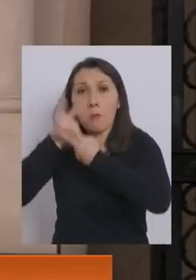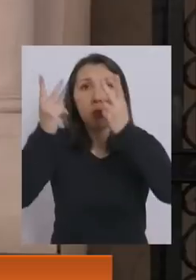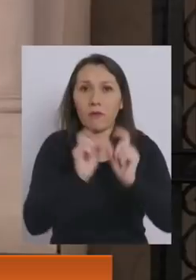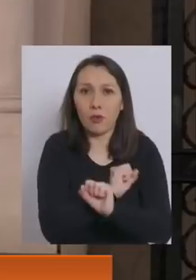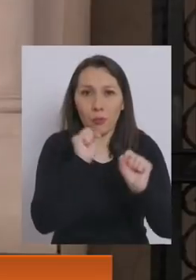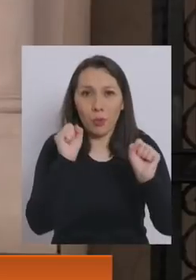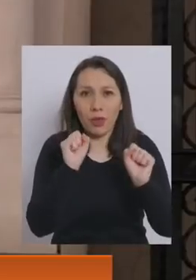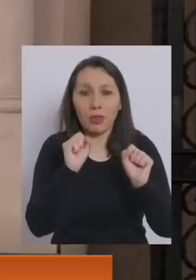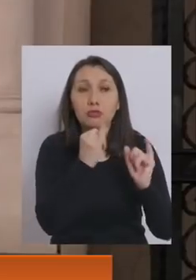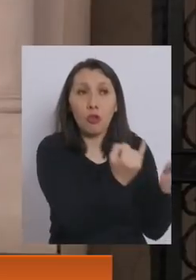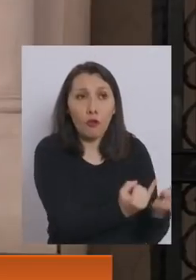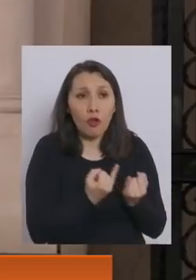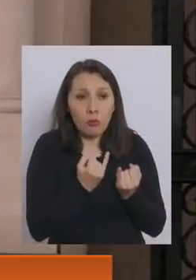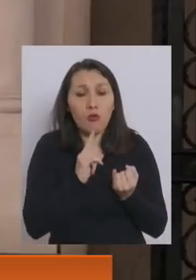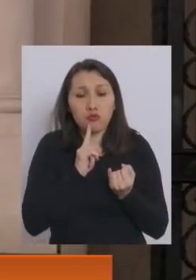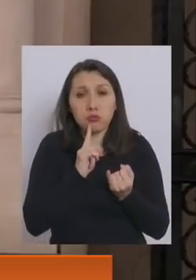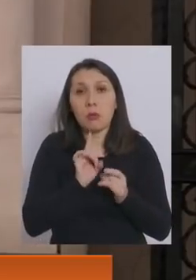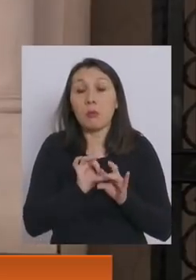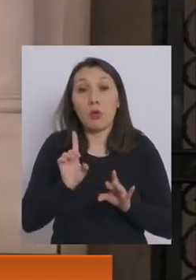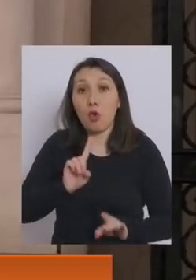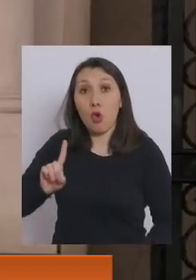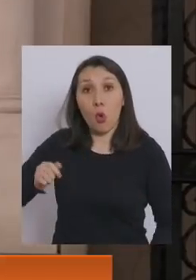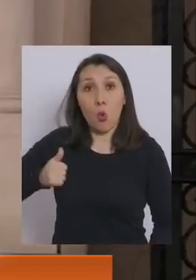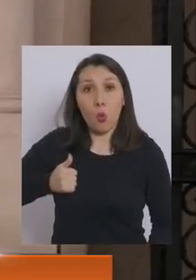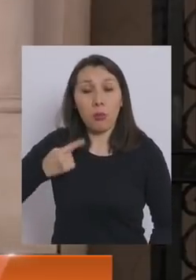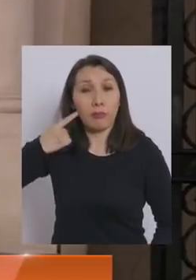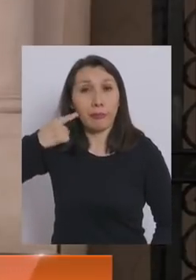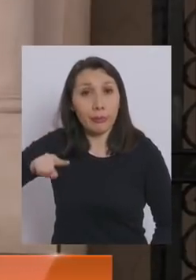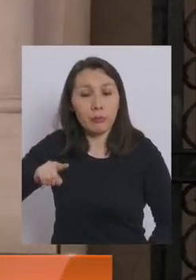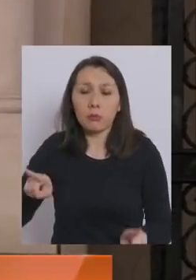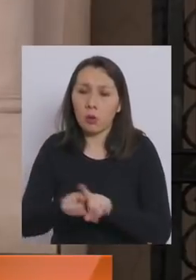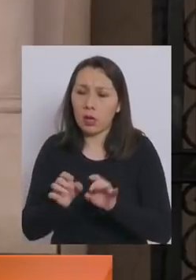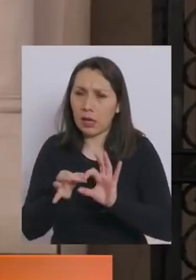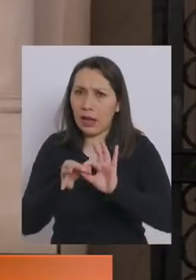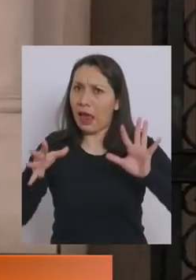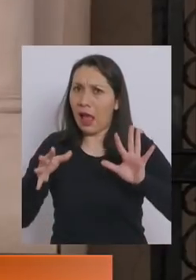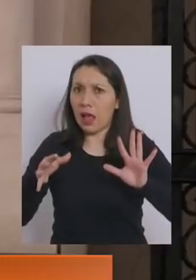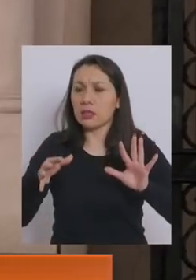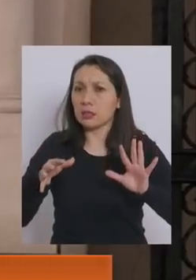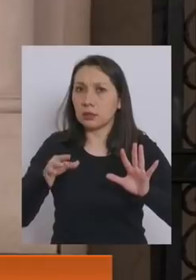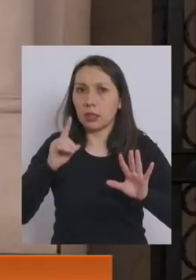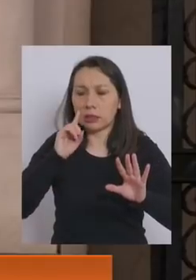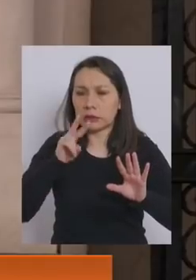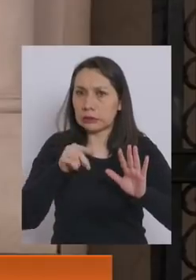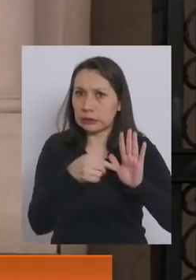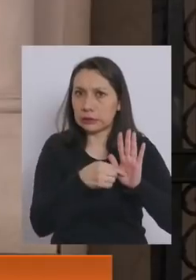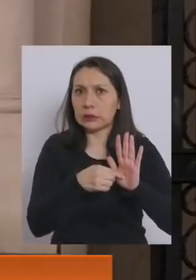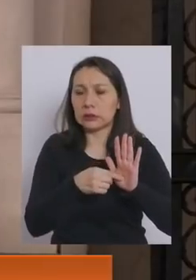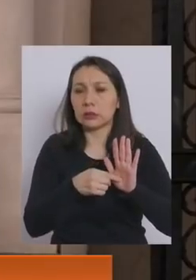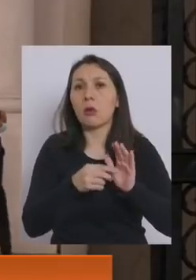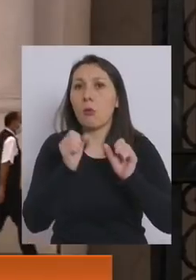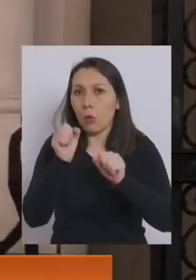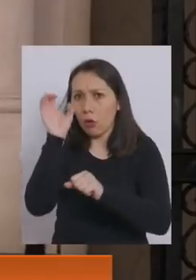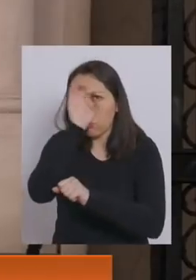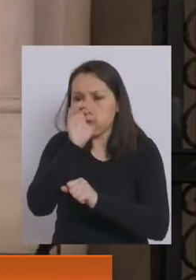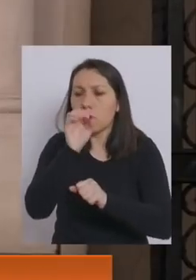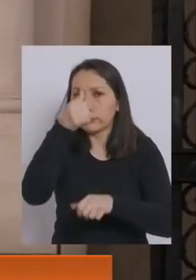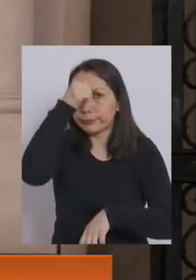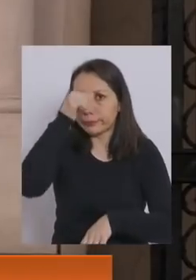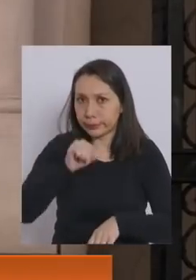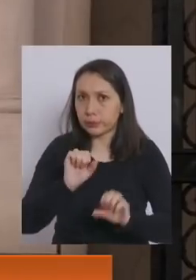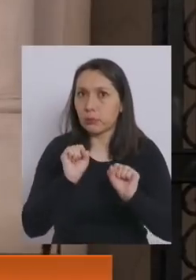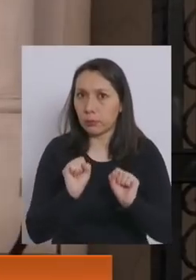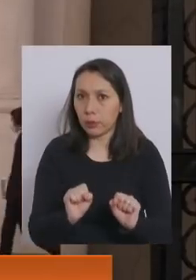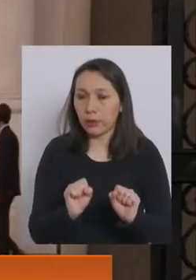Y por tanto, si es que eso se incumple, no solo es una gravísima falta administrativa, sino que también puede ser perseguida penalmente.